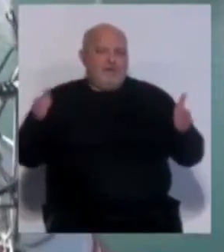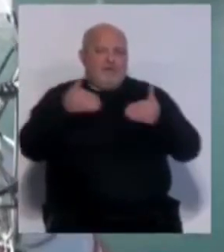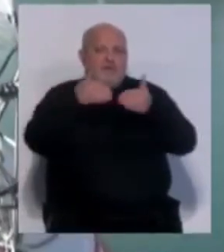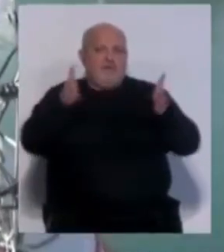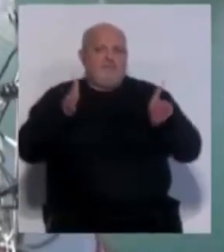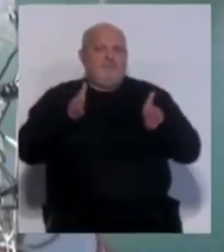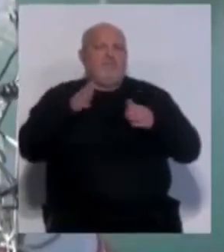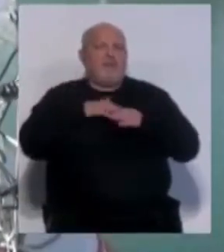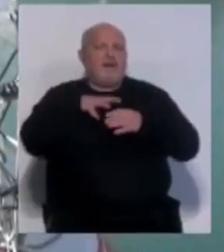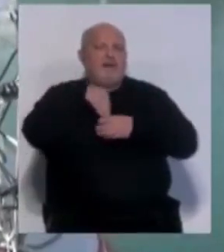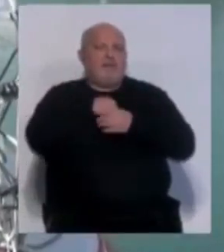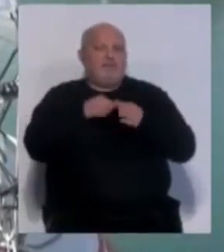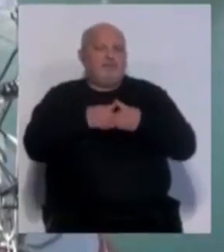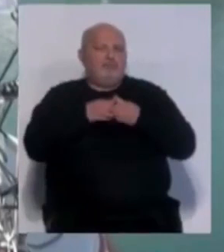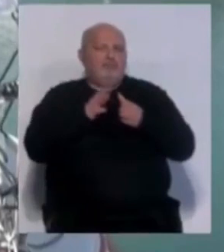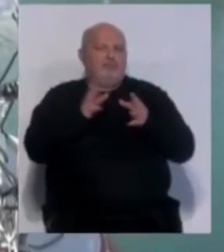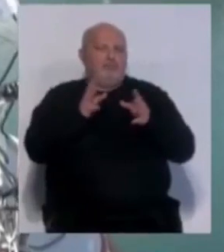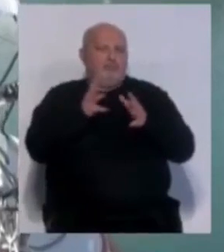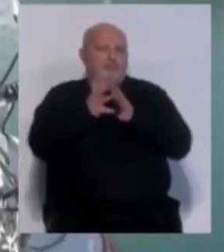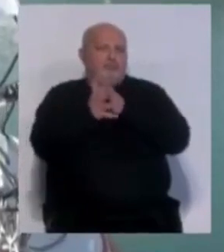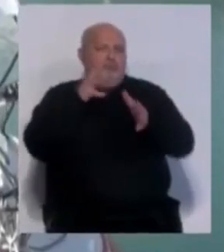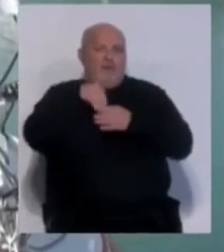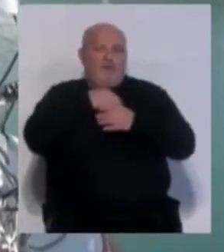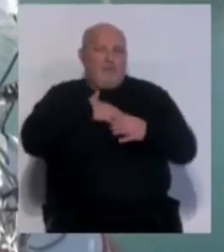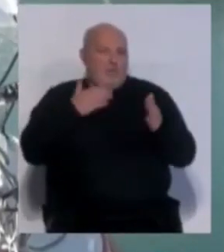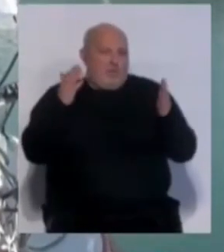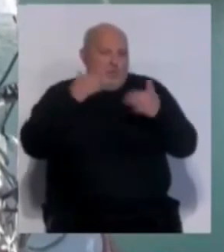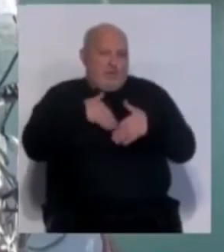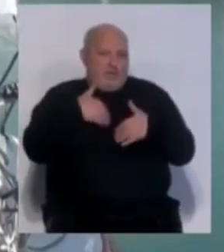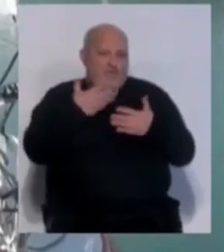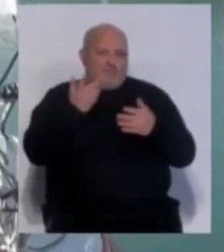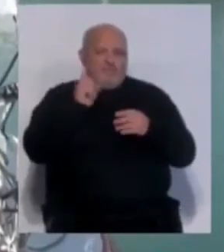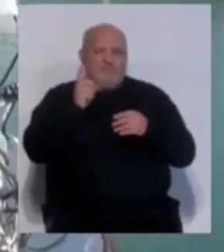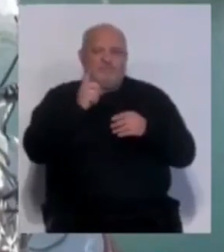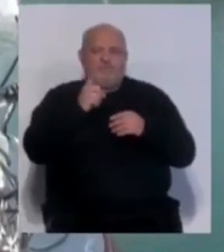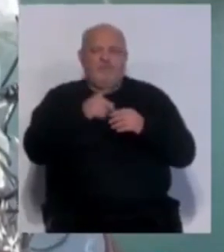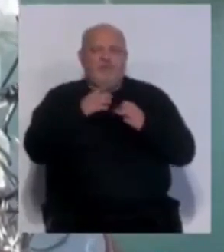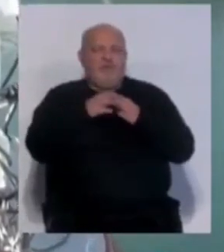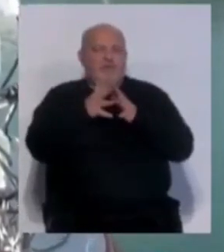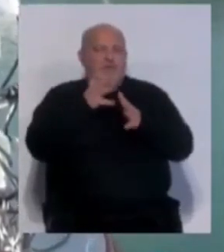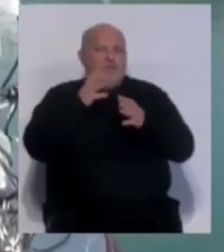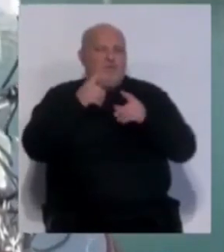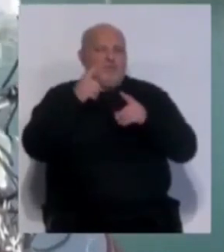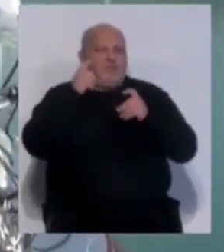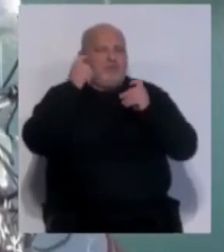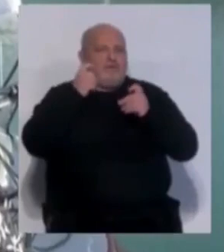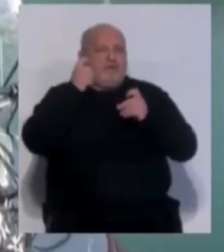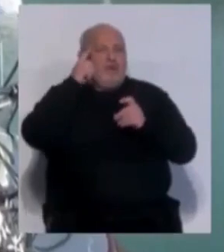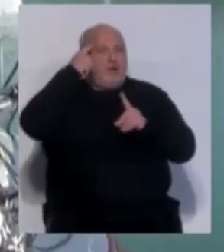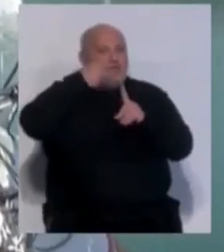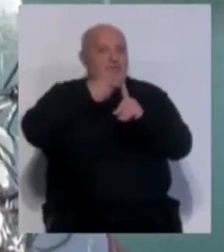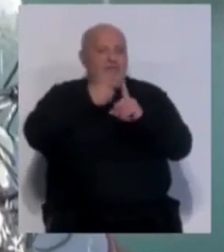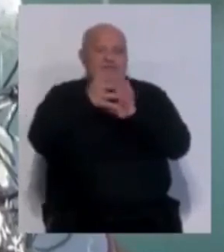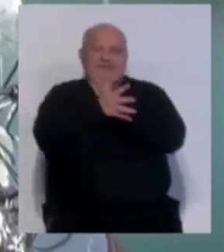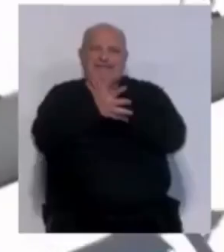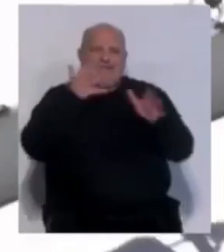y sirve para correr. Es un barco sin comodidades a bordo, sin nada. Al final es un barco que su principal objetivo